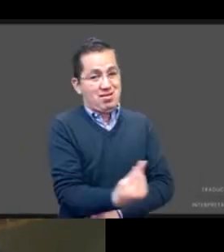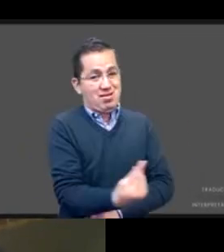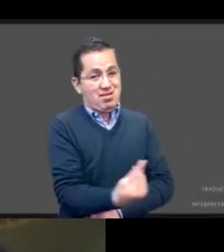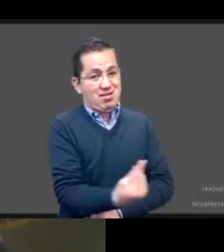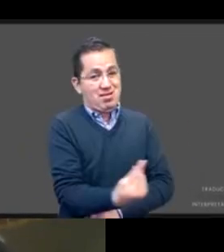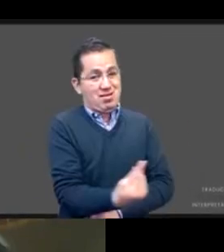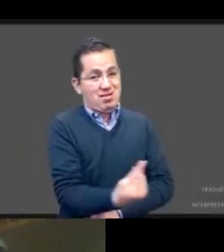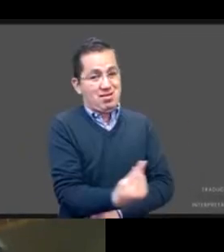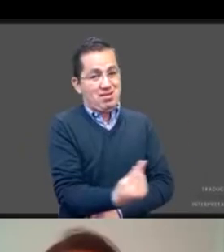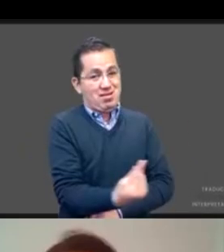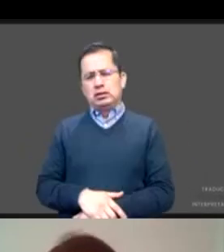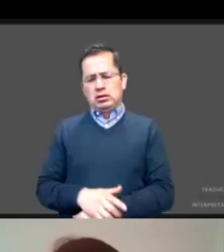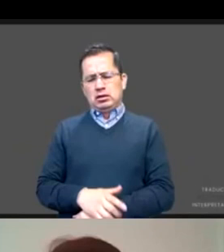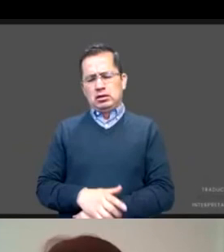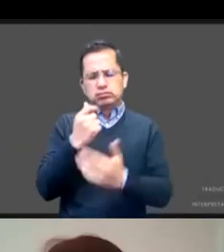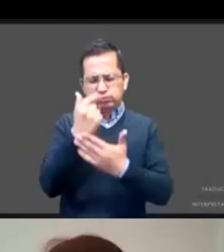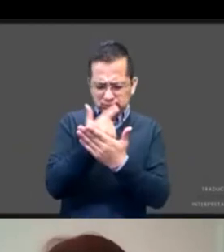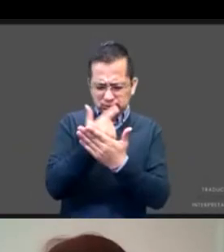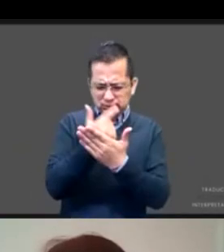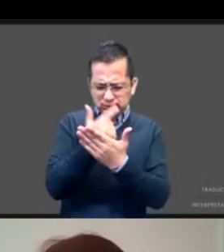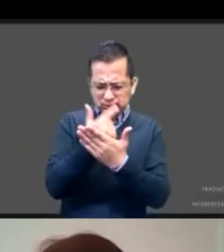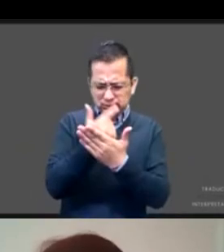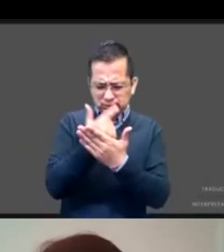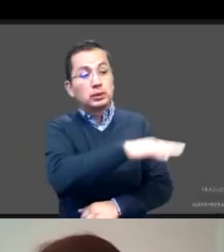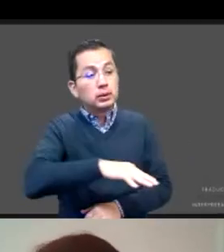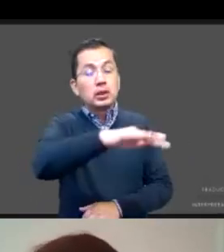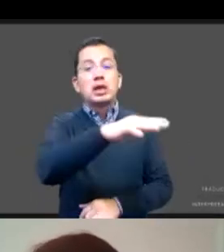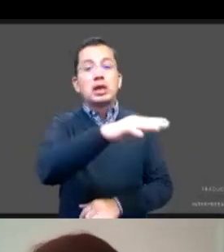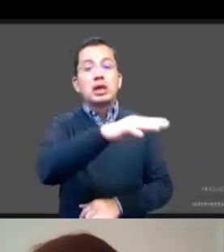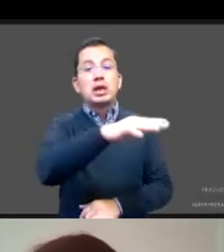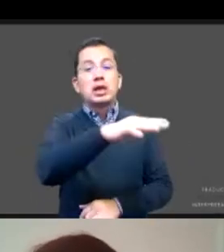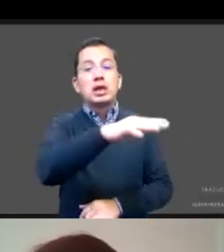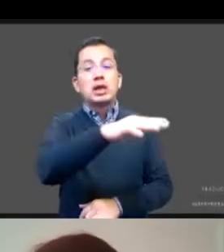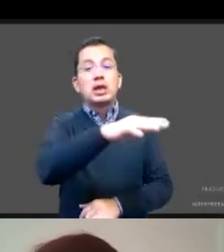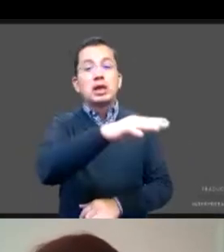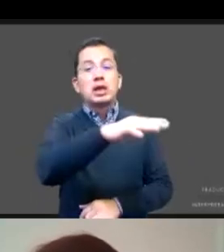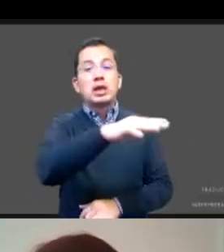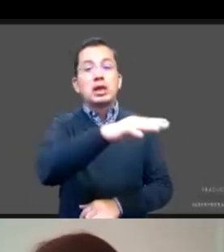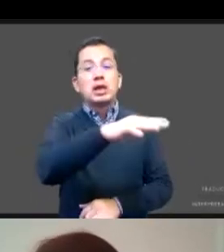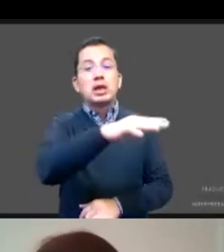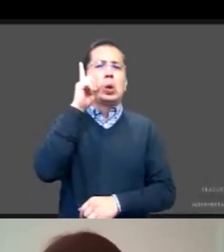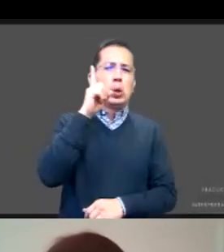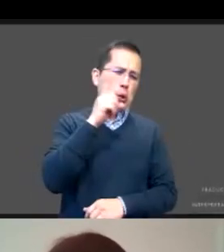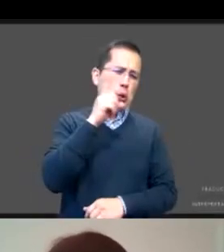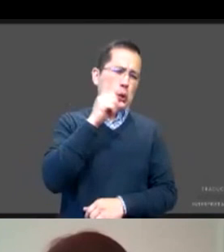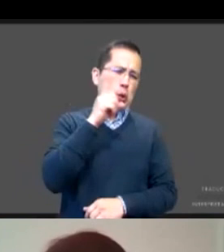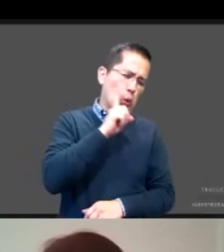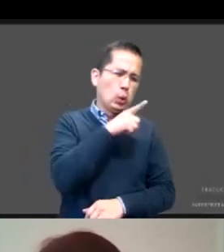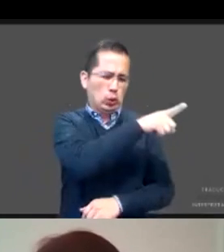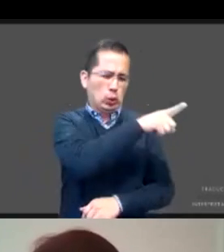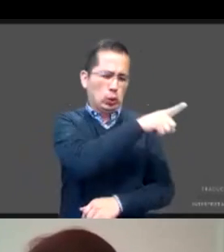es un tercio de las niñas y adolescentes que iniciaron su vida sexual lo hicieron bajo coerción.